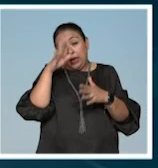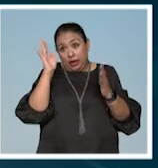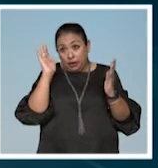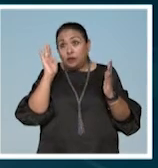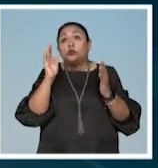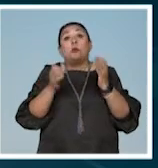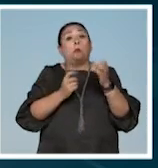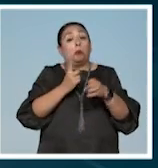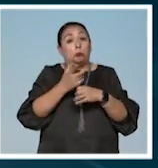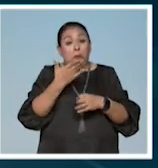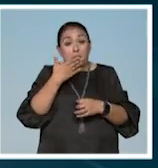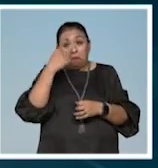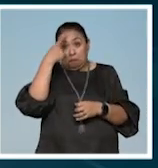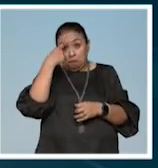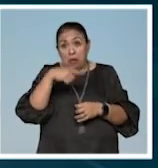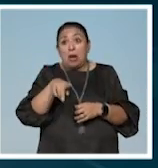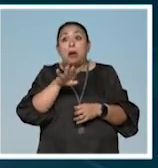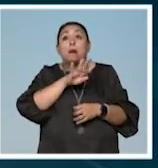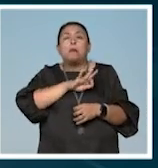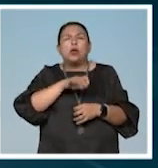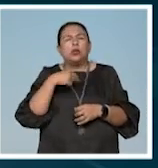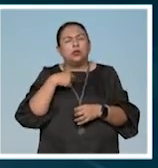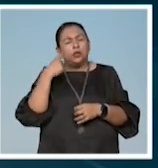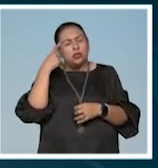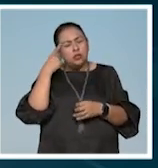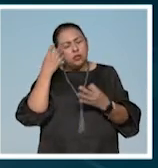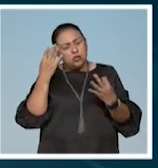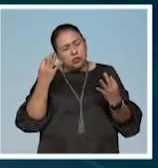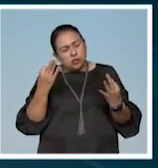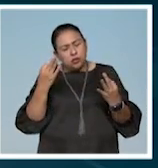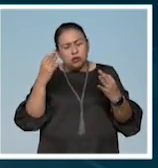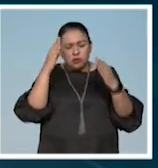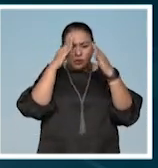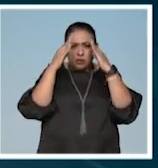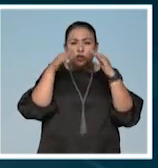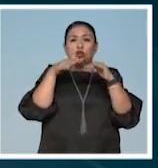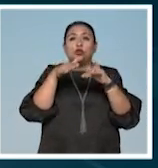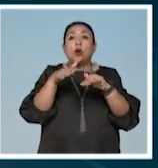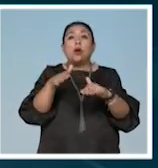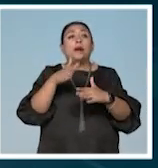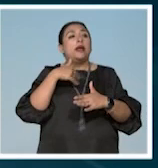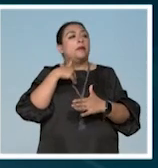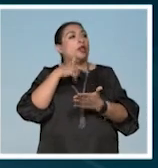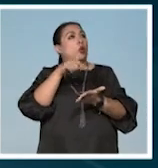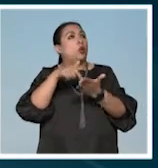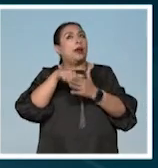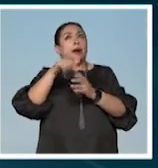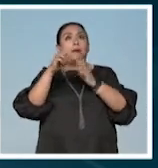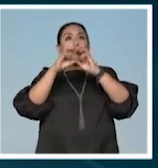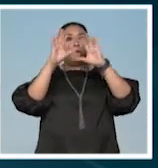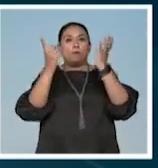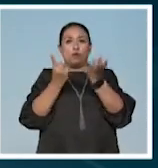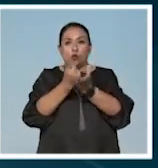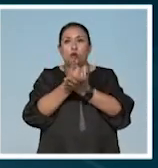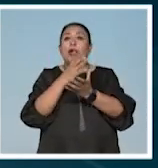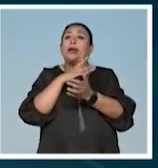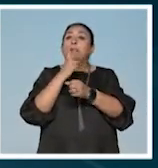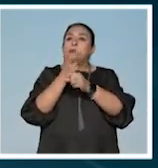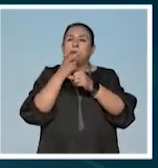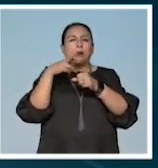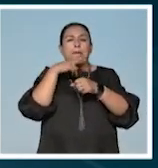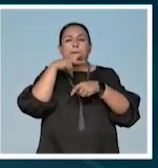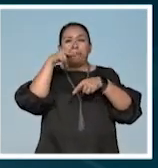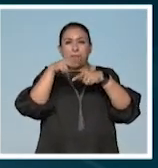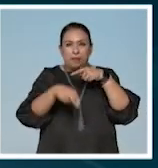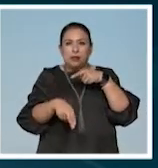buena oportunidad para poder meditar reflexionar acerca de nuestro lugar en el mundo ahí está la invitación una